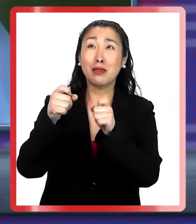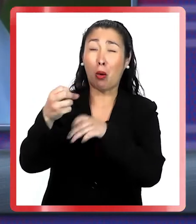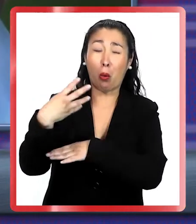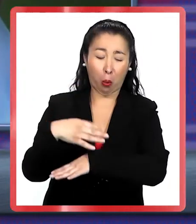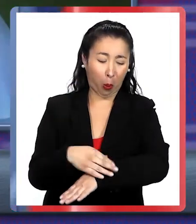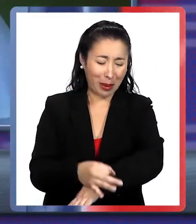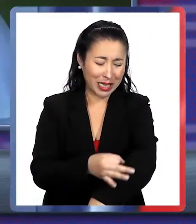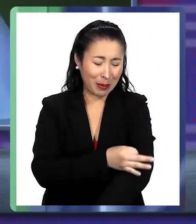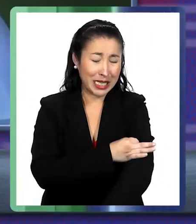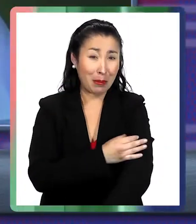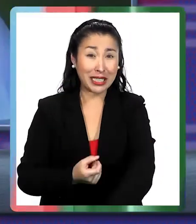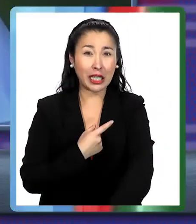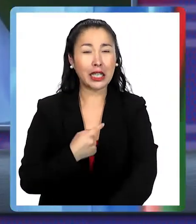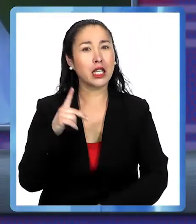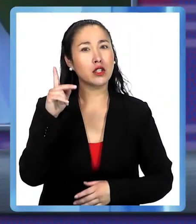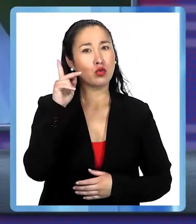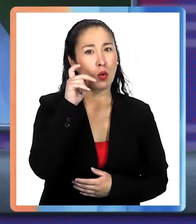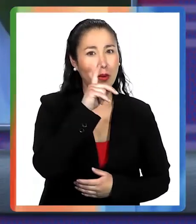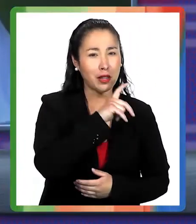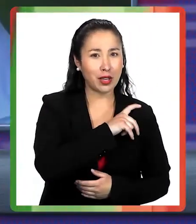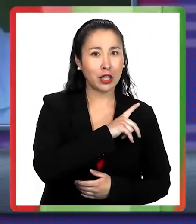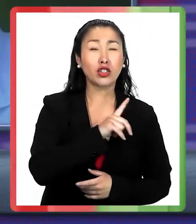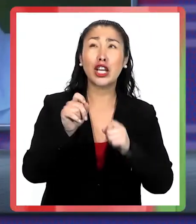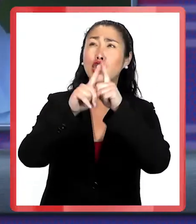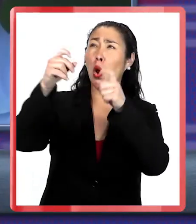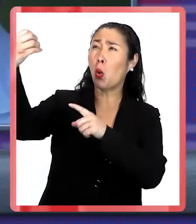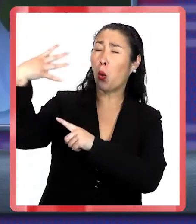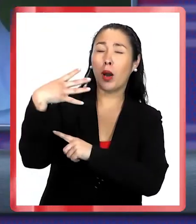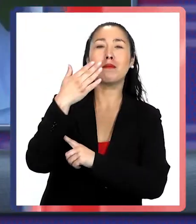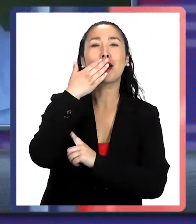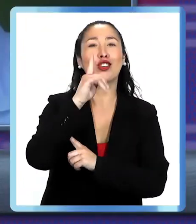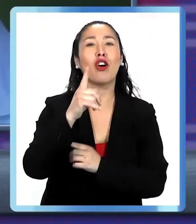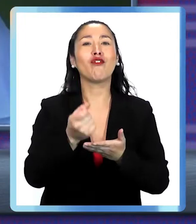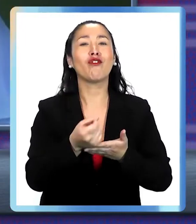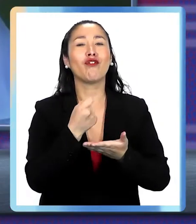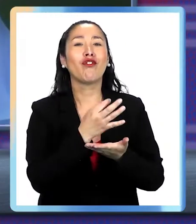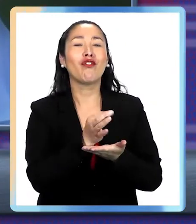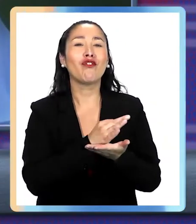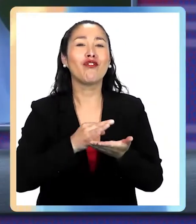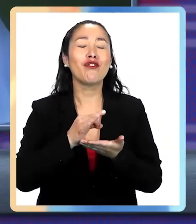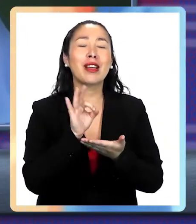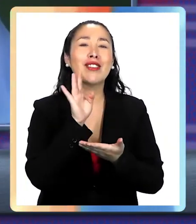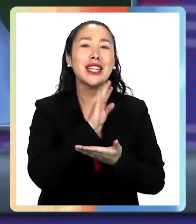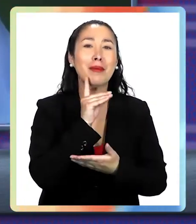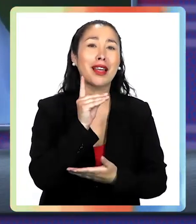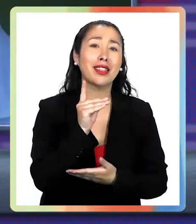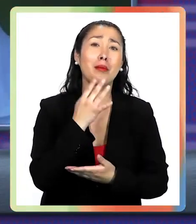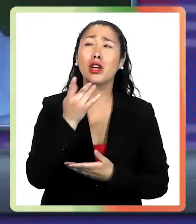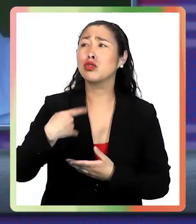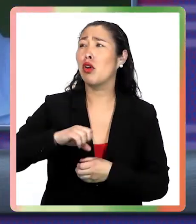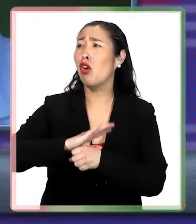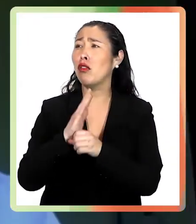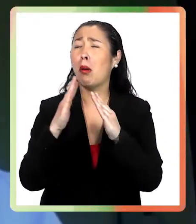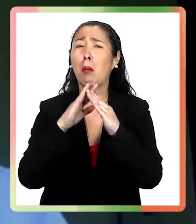manchas en la piel, es complicado. Entonces, en vez de sol, vitamina D. Y como estamos fuera del sol por la pandemia, porque